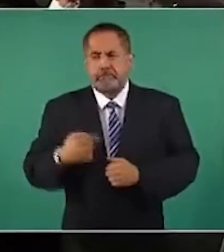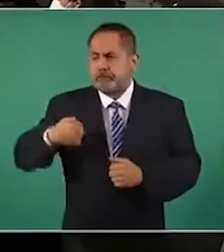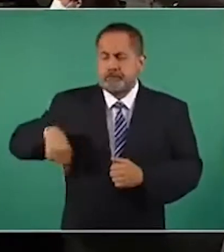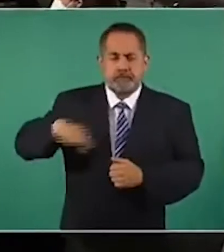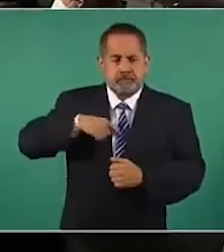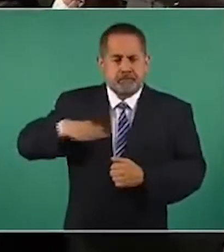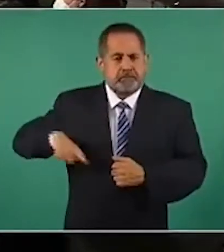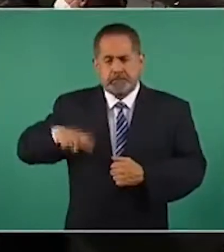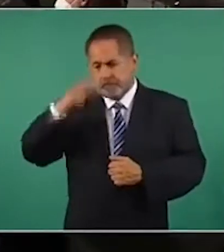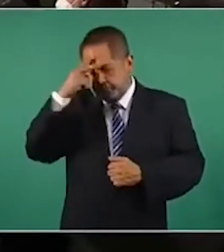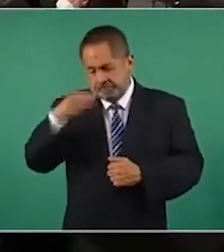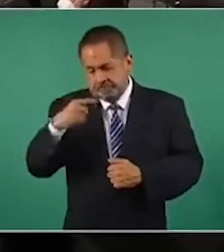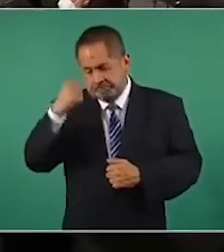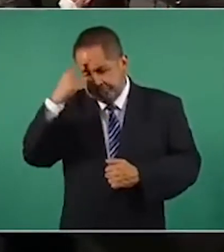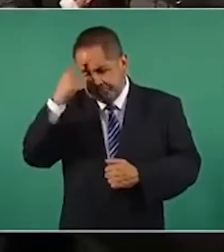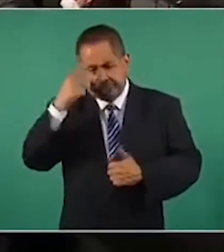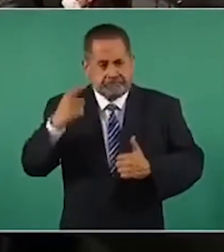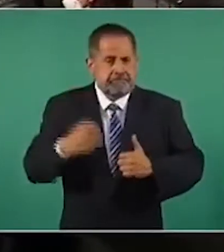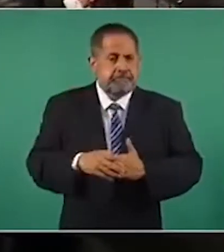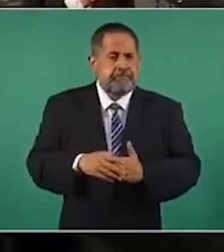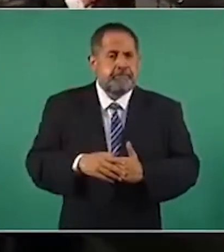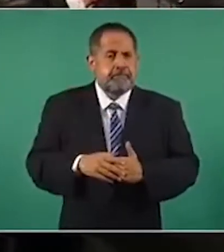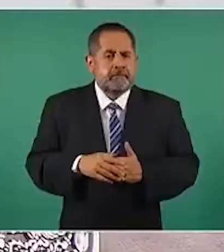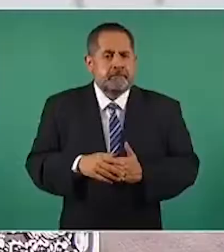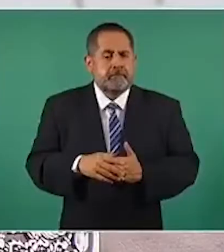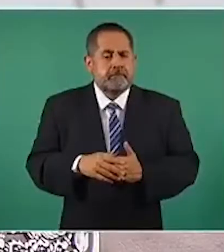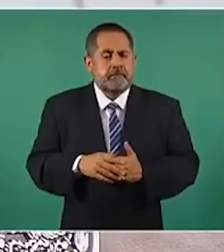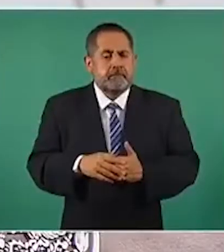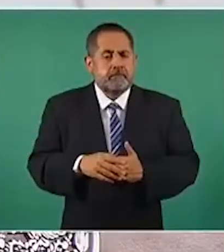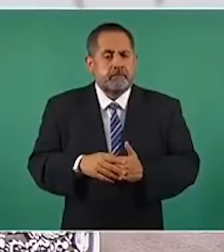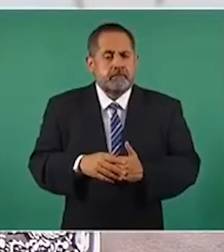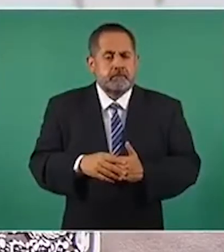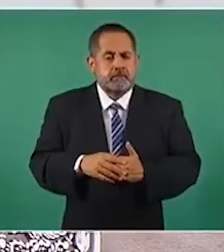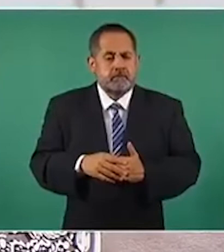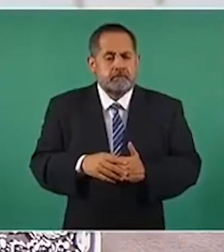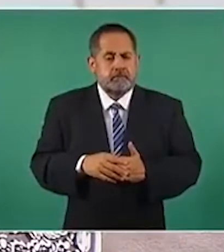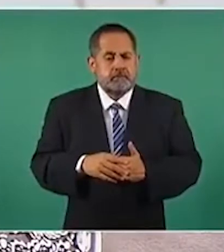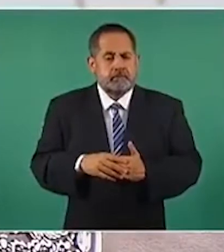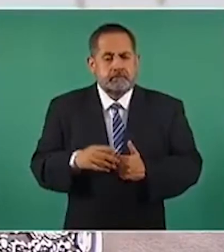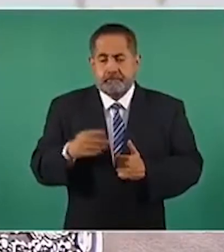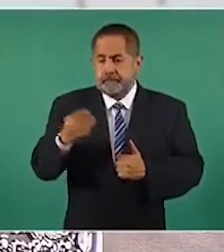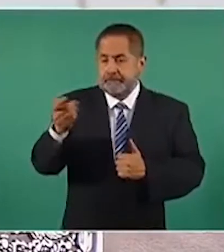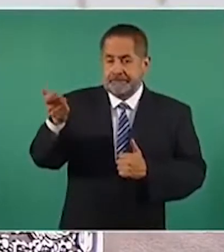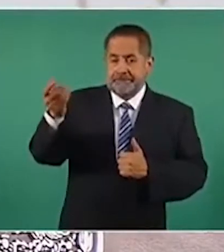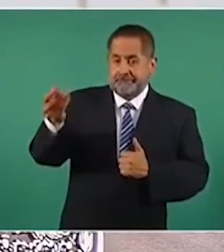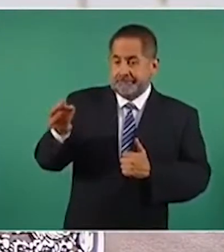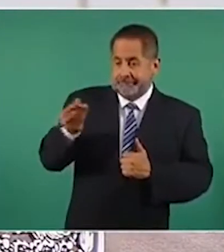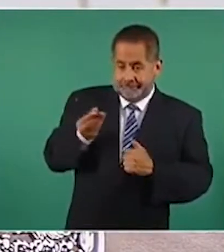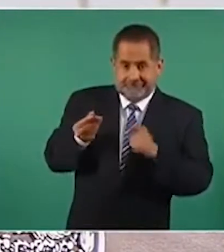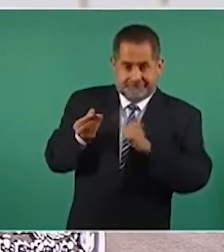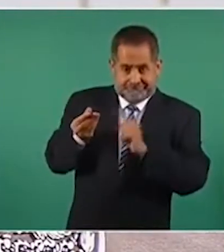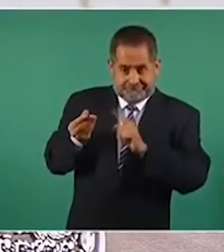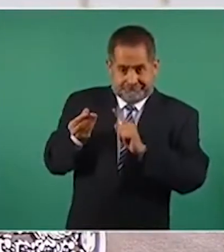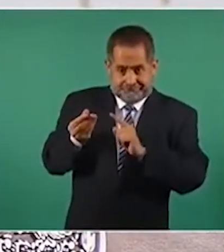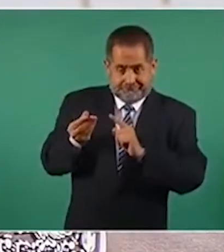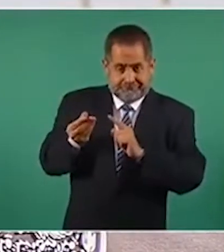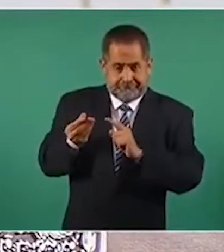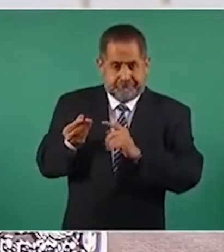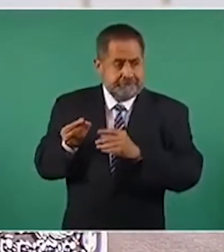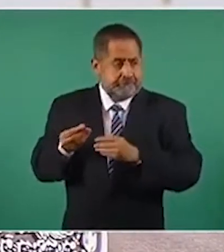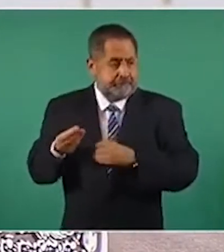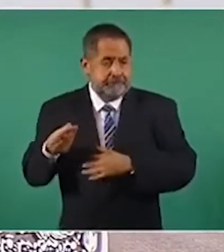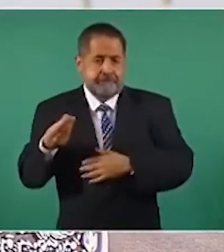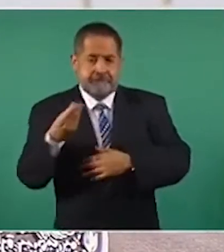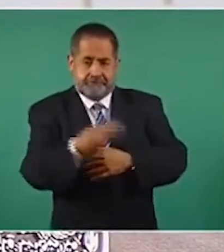nosotros tenemos que entregar esos fondos al